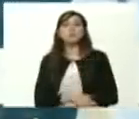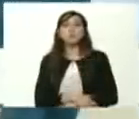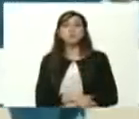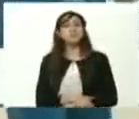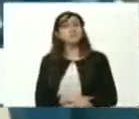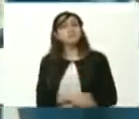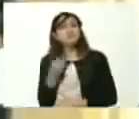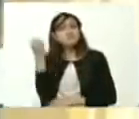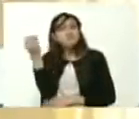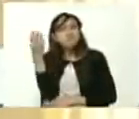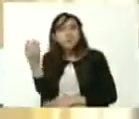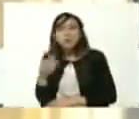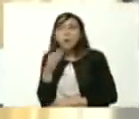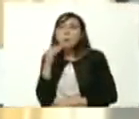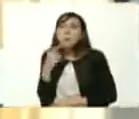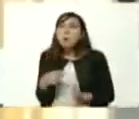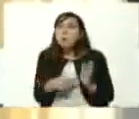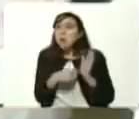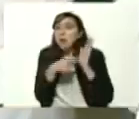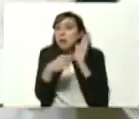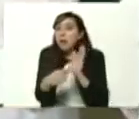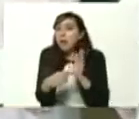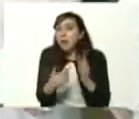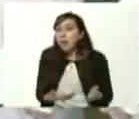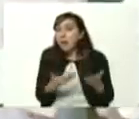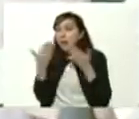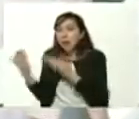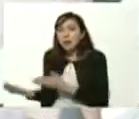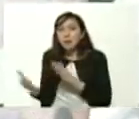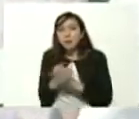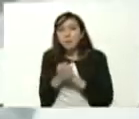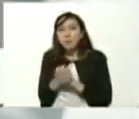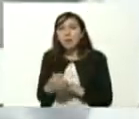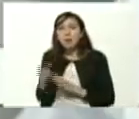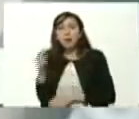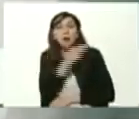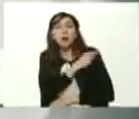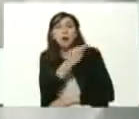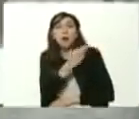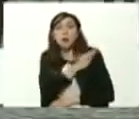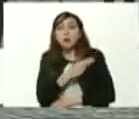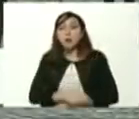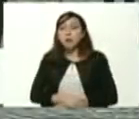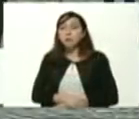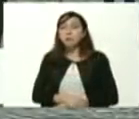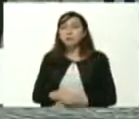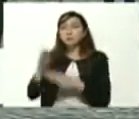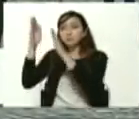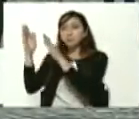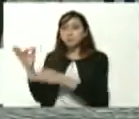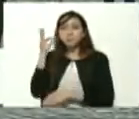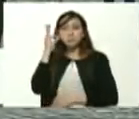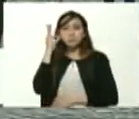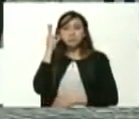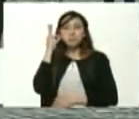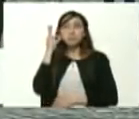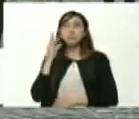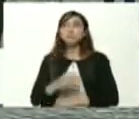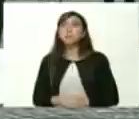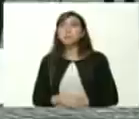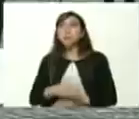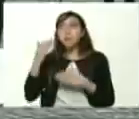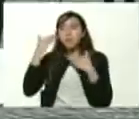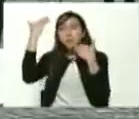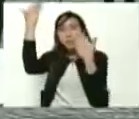compartir esta experiencia les cedo la palabra a la rectora Yugreidi Cerero un